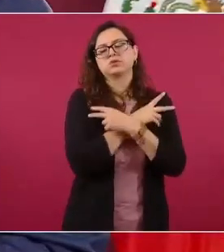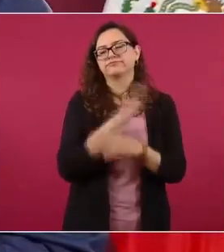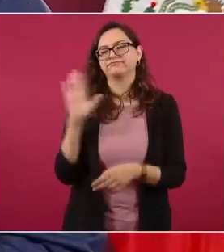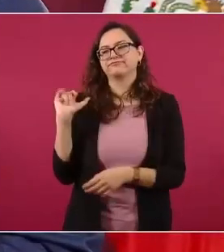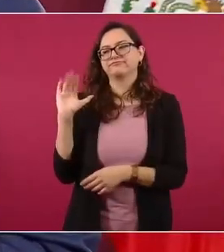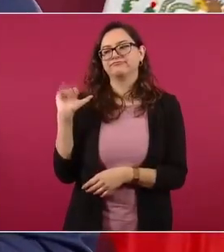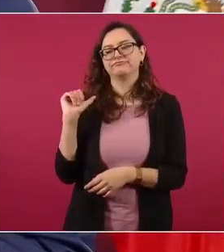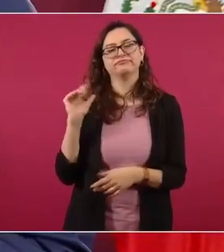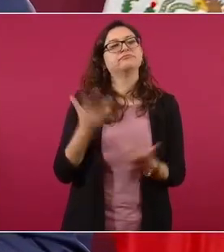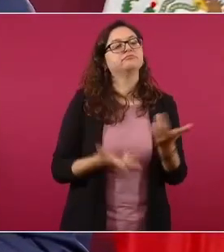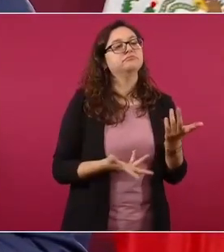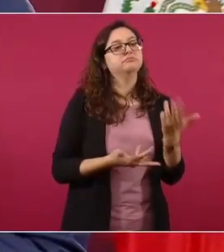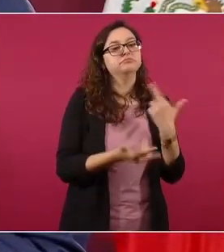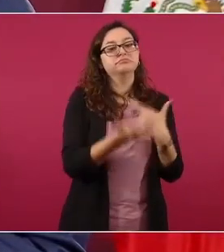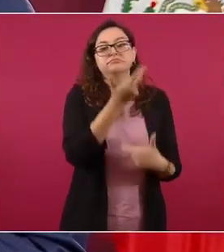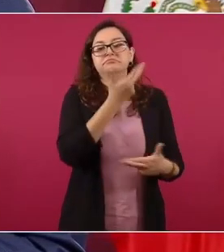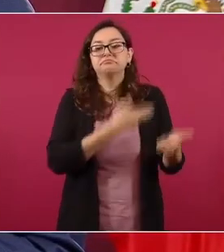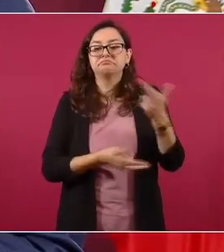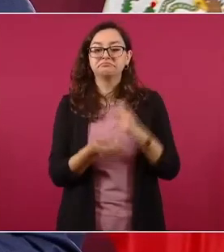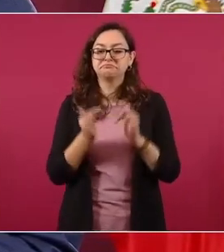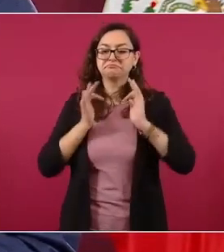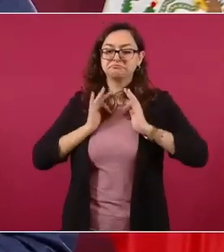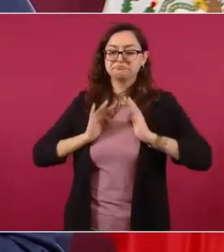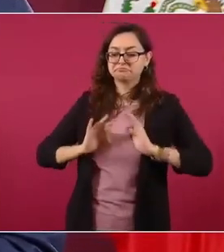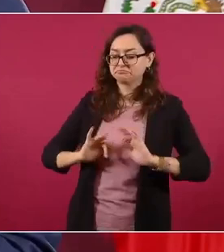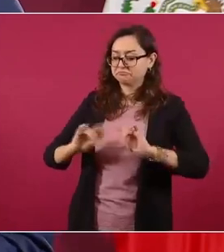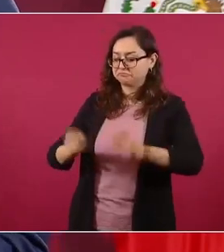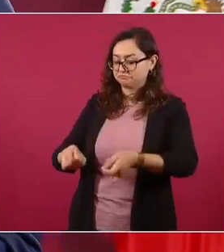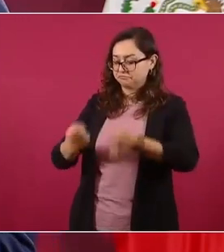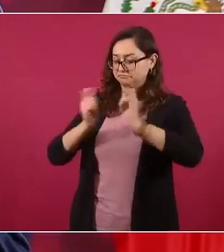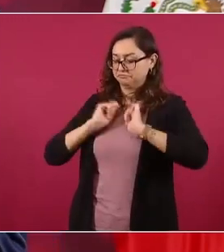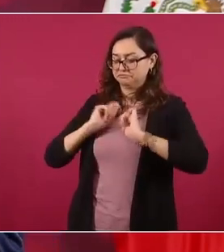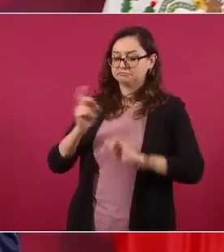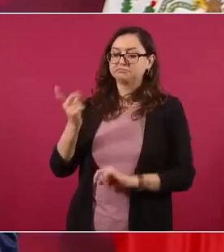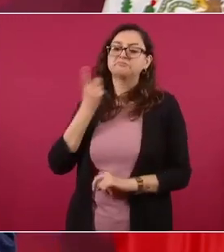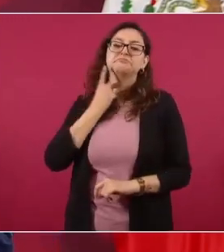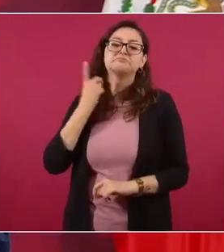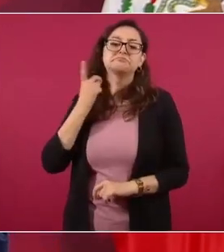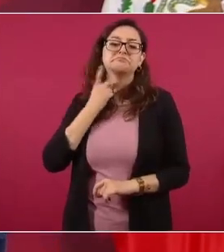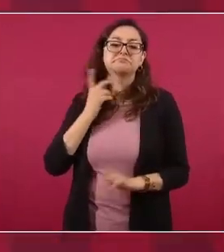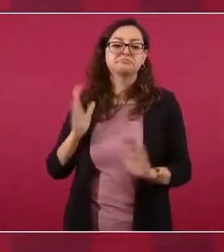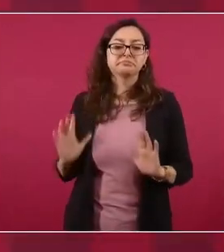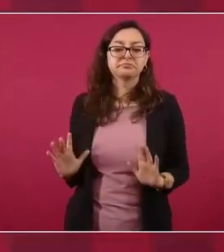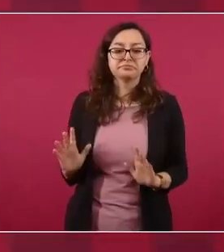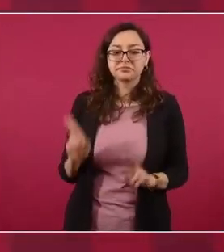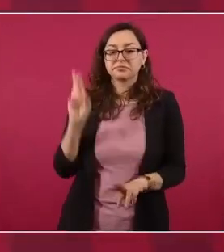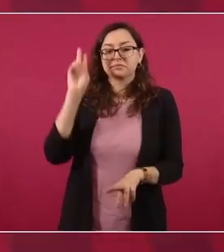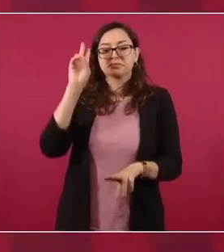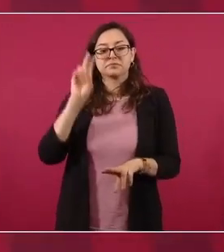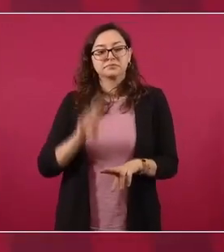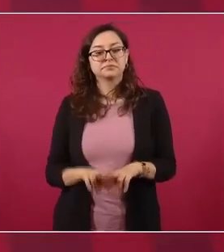ya para ocupar su curul